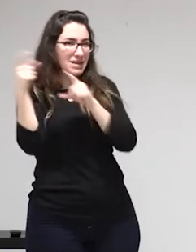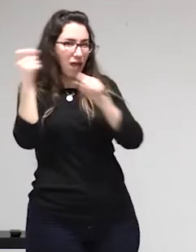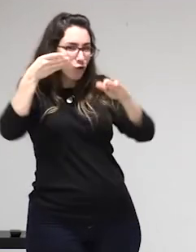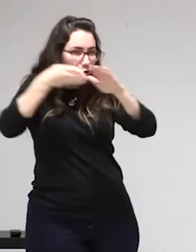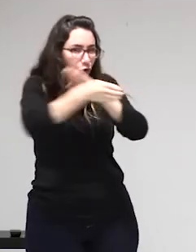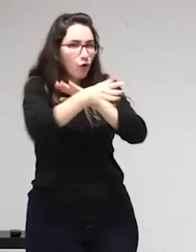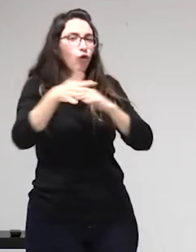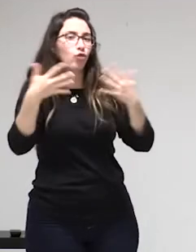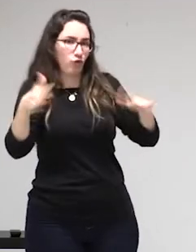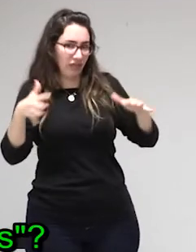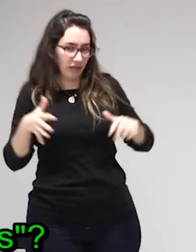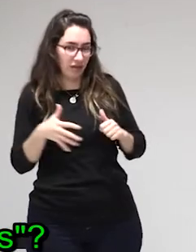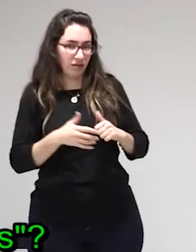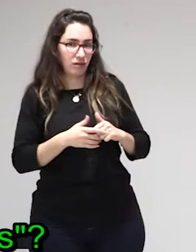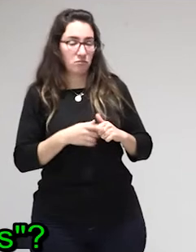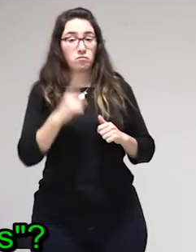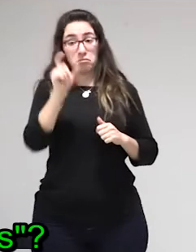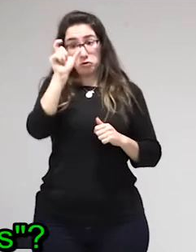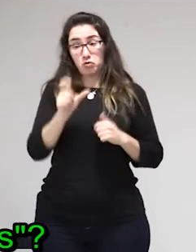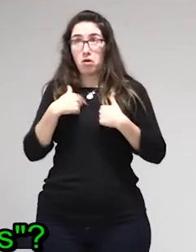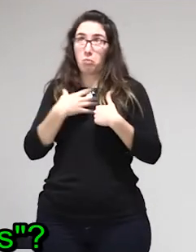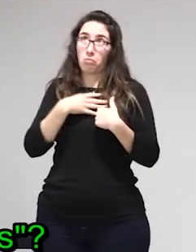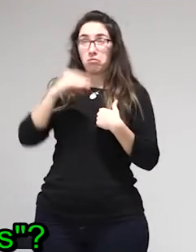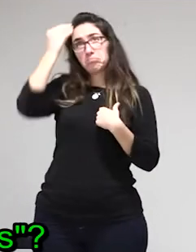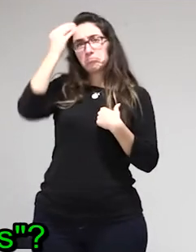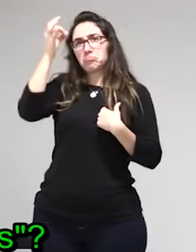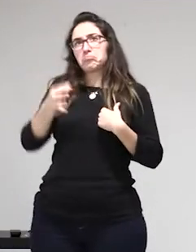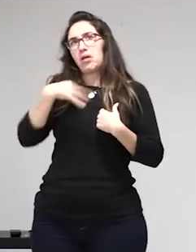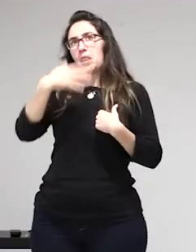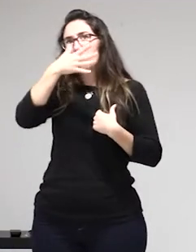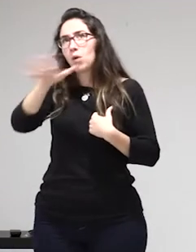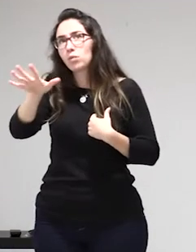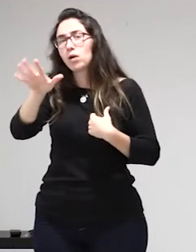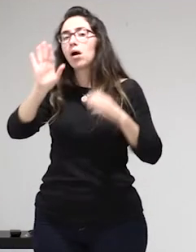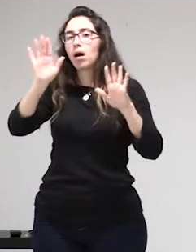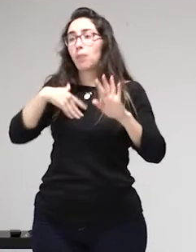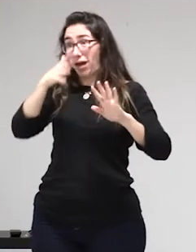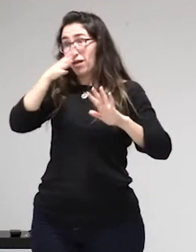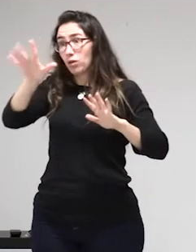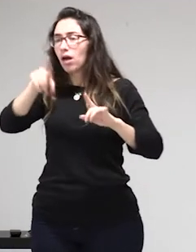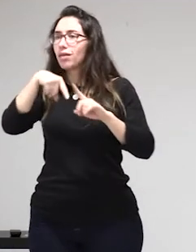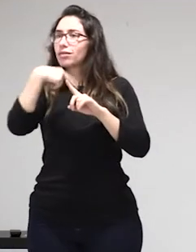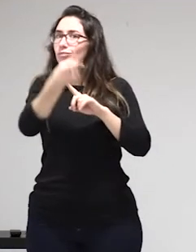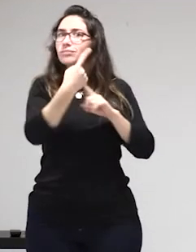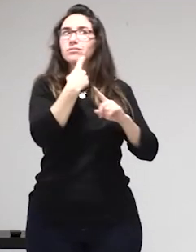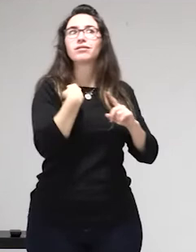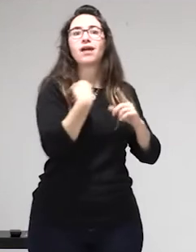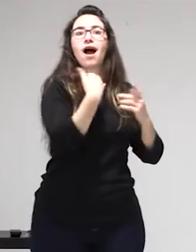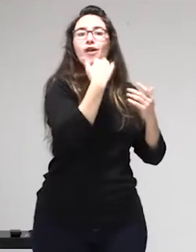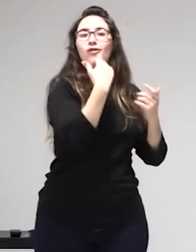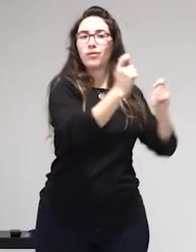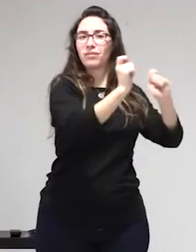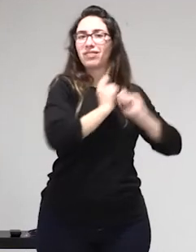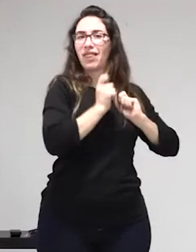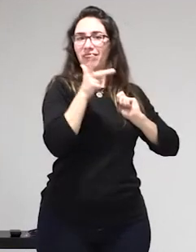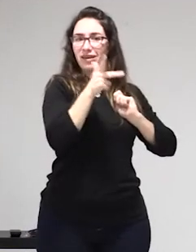bueno vamos a empezar que significa acceder a los derechos como víctimas hoy en día para que una víctima de trata sea reconocida como tal